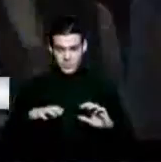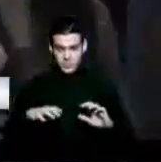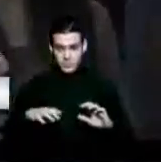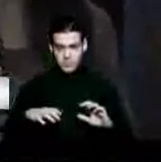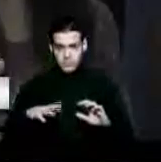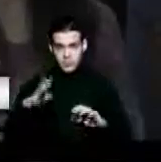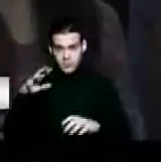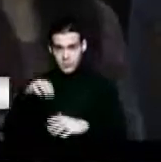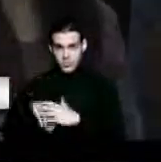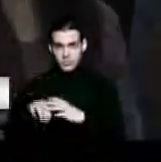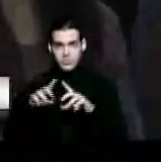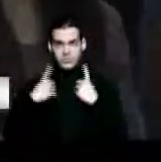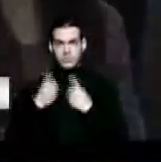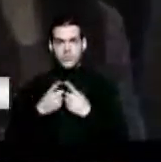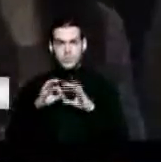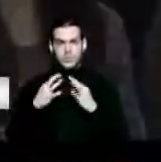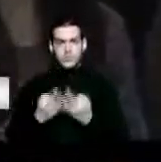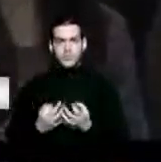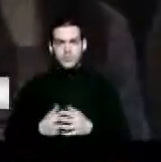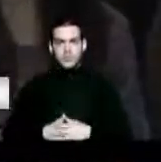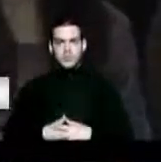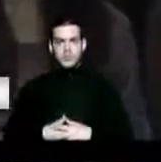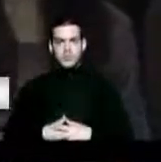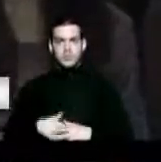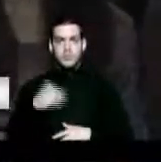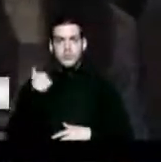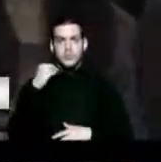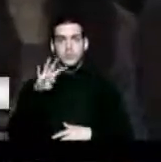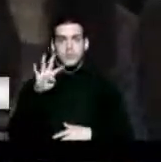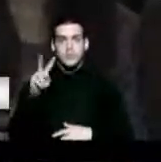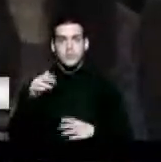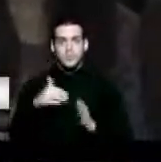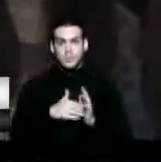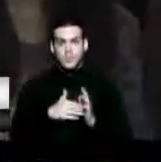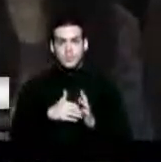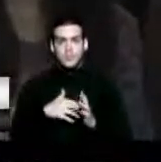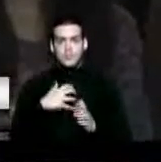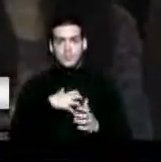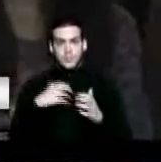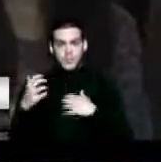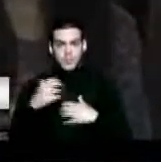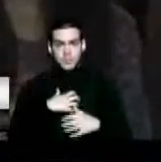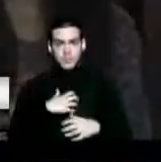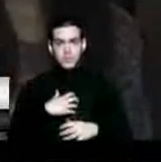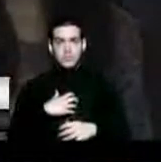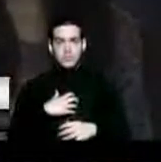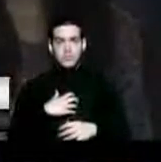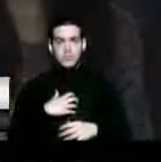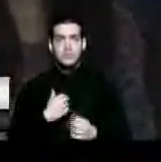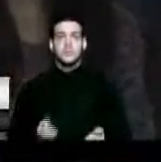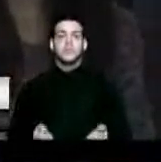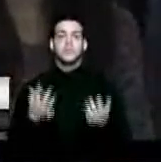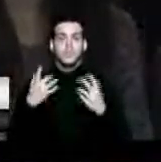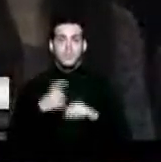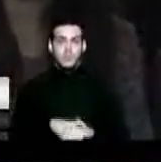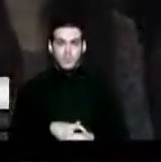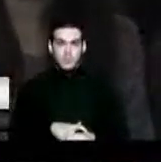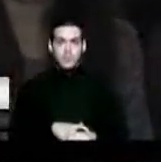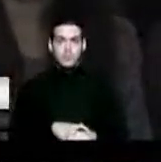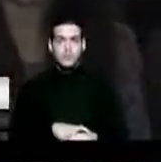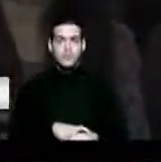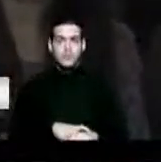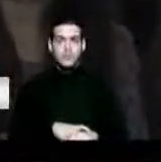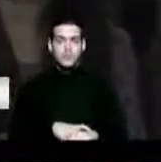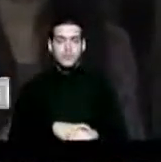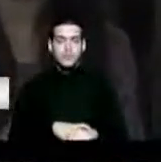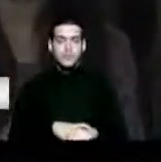Familia. Unas son las 42.000 querellas. De esas 42.000 querellas lo hemos mencionado en muchas ocasiones. Ya la primera fase